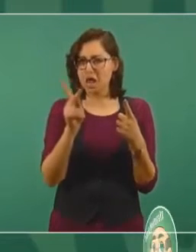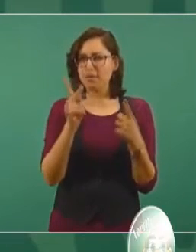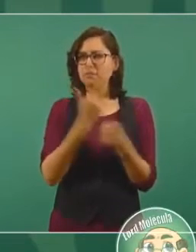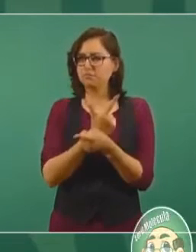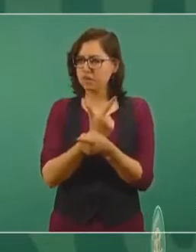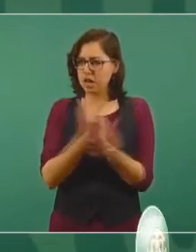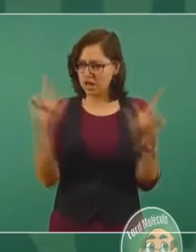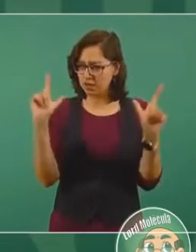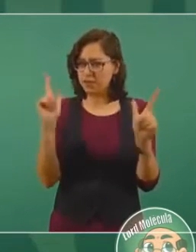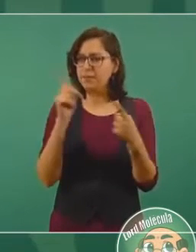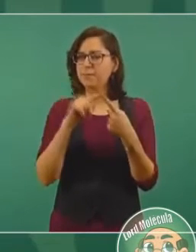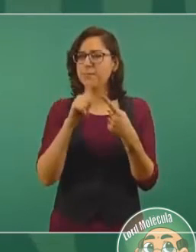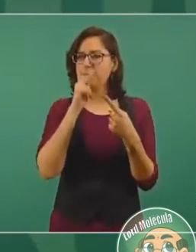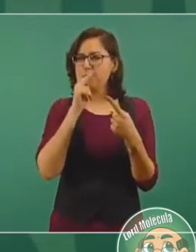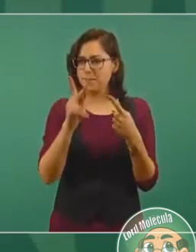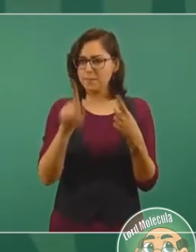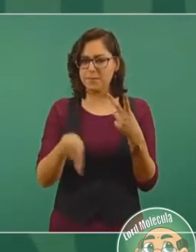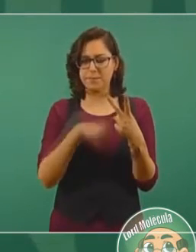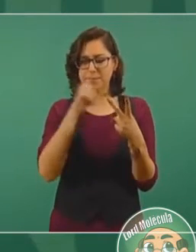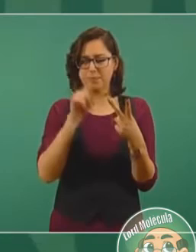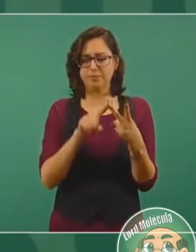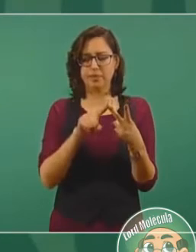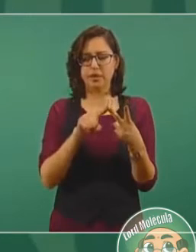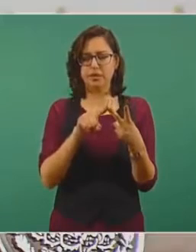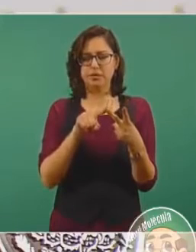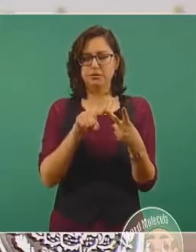la libertad